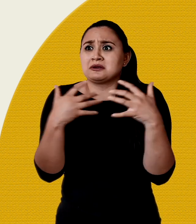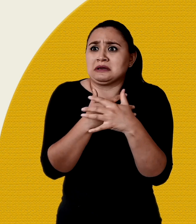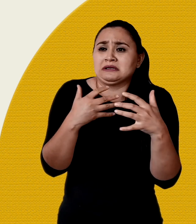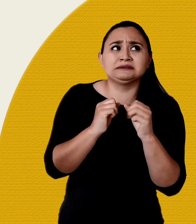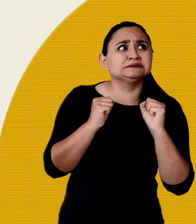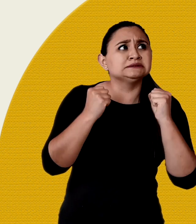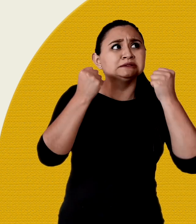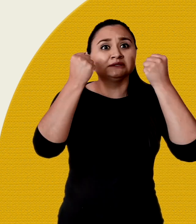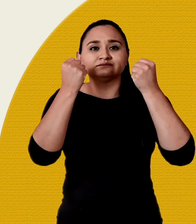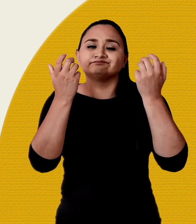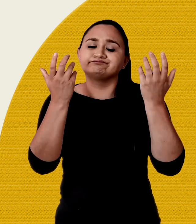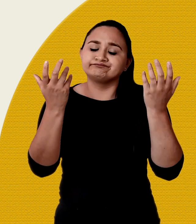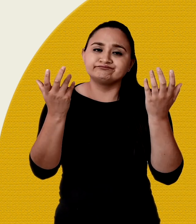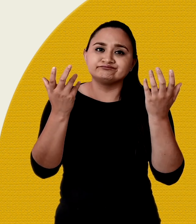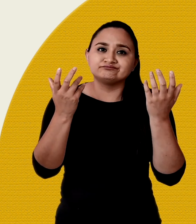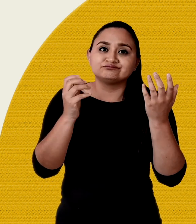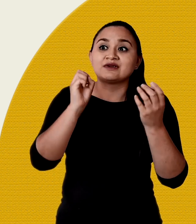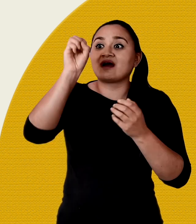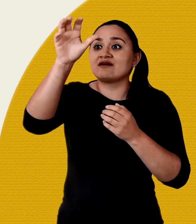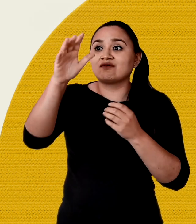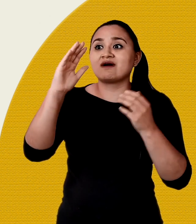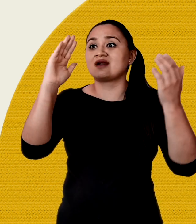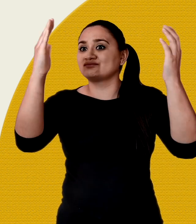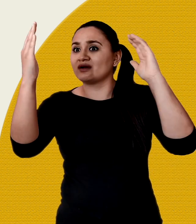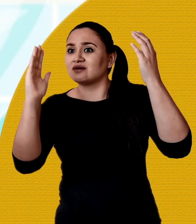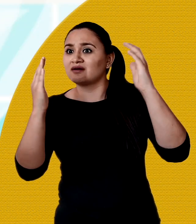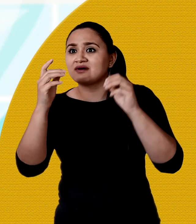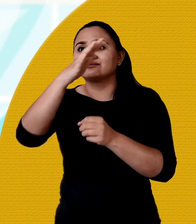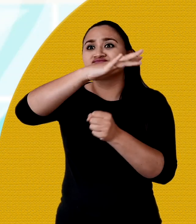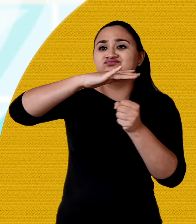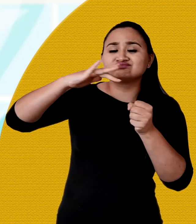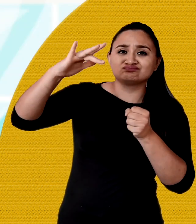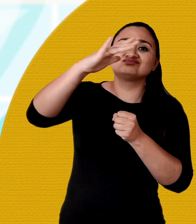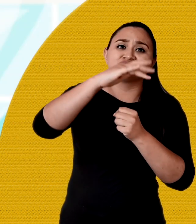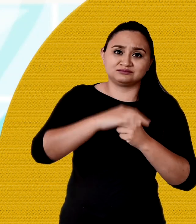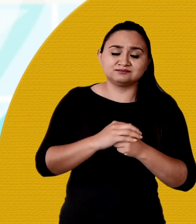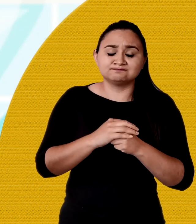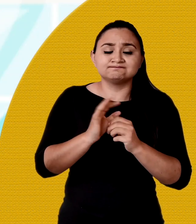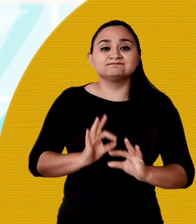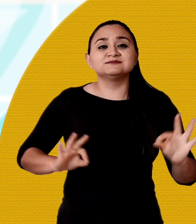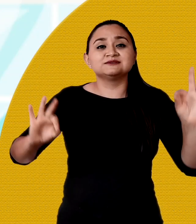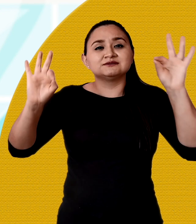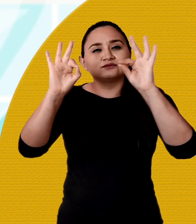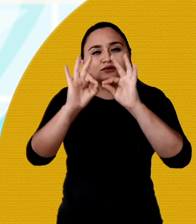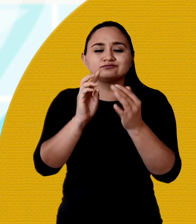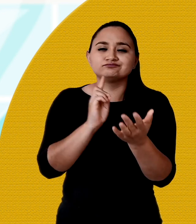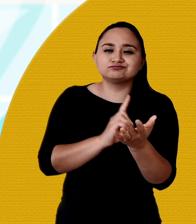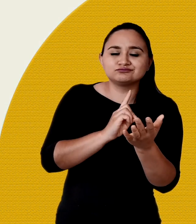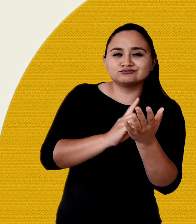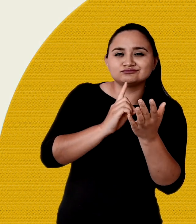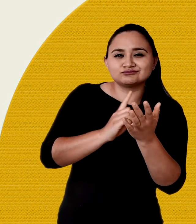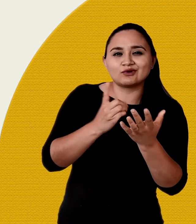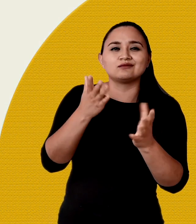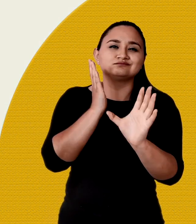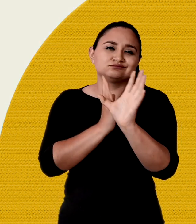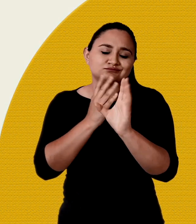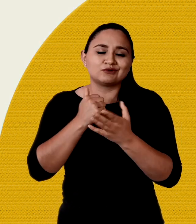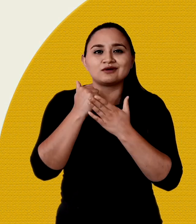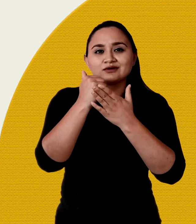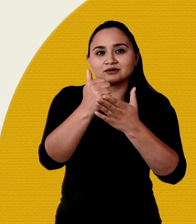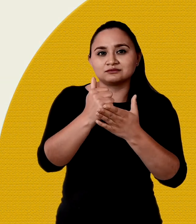e incertidumbre. Y en estas circunstancias, con mayor razón. Muchas veces se necesita ayuda especializada. Eli,